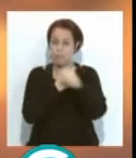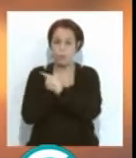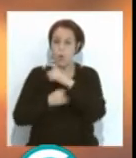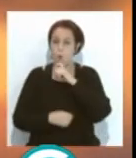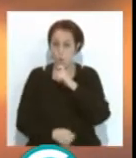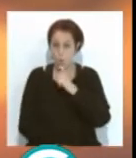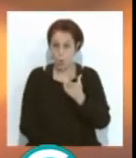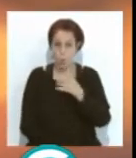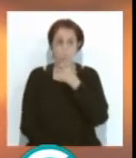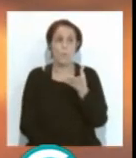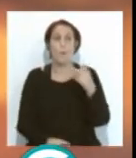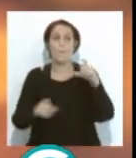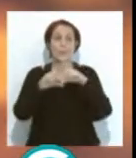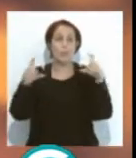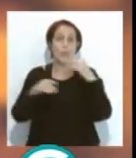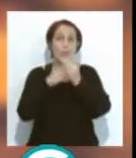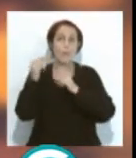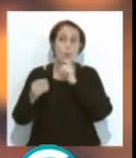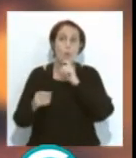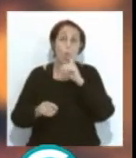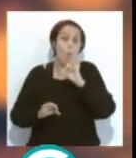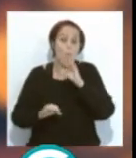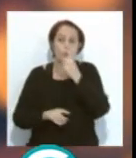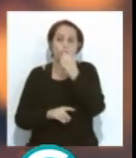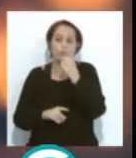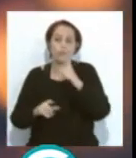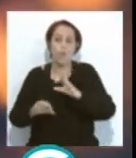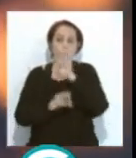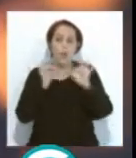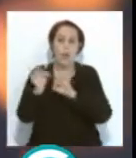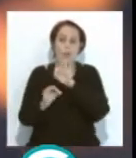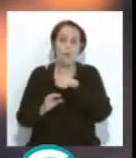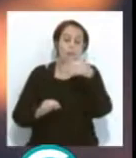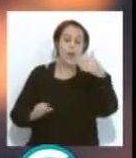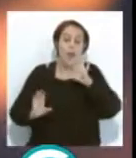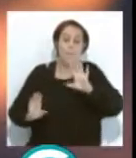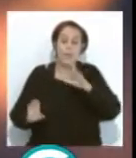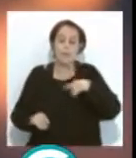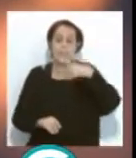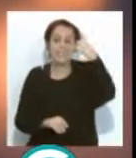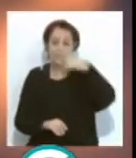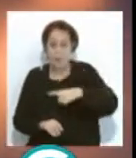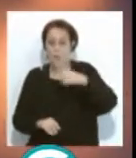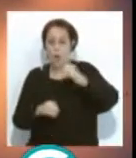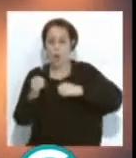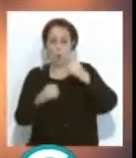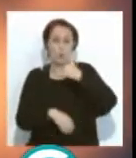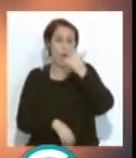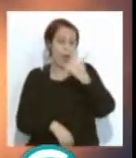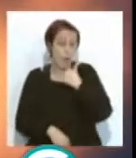cómo hacemos un patronato o un órgano externo, pero que sepa del concurso.